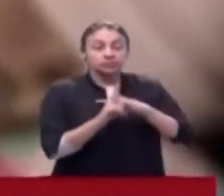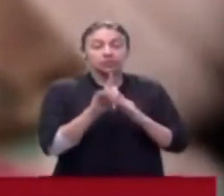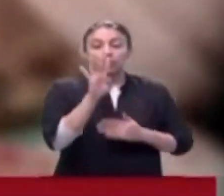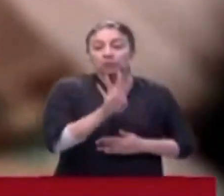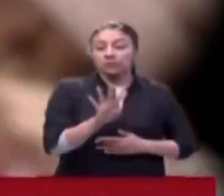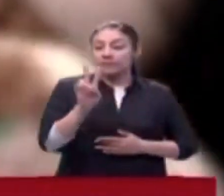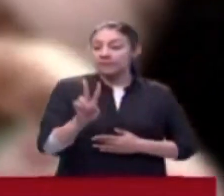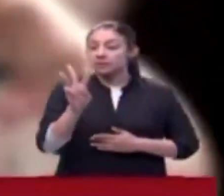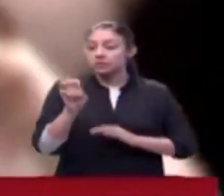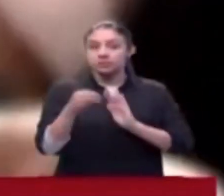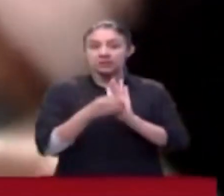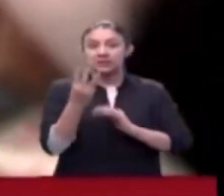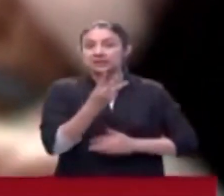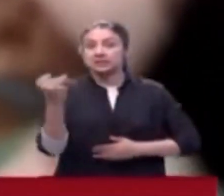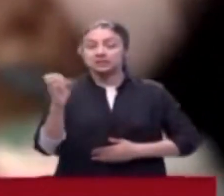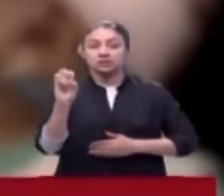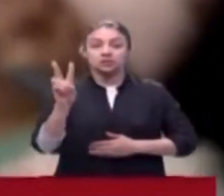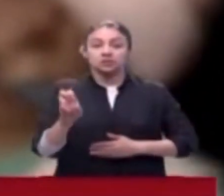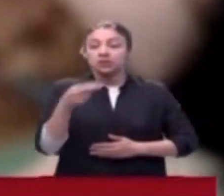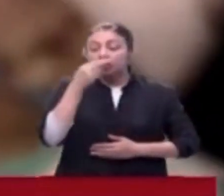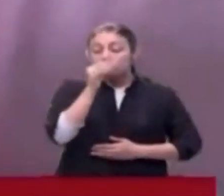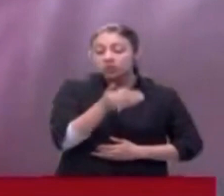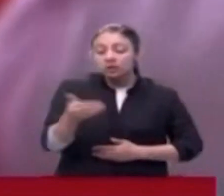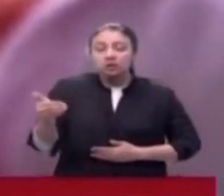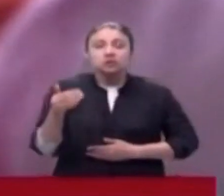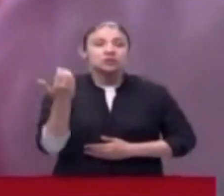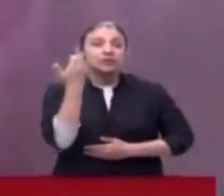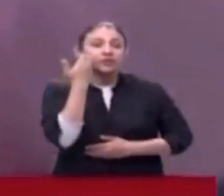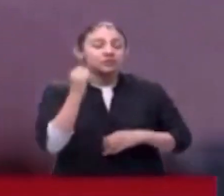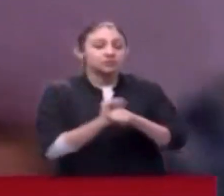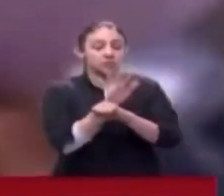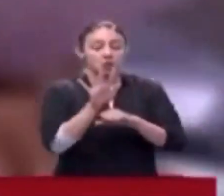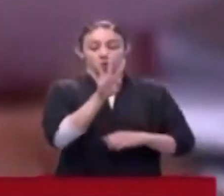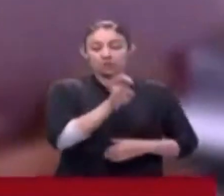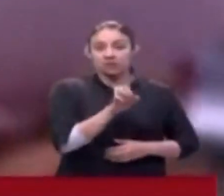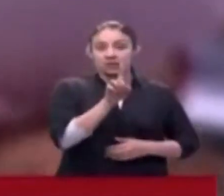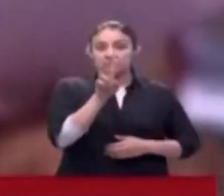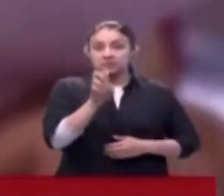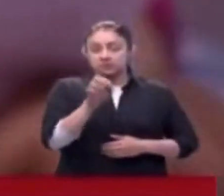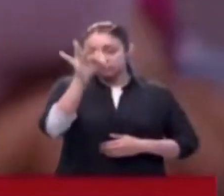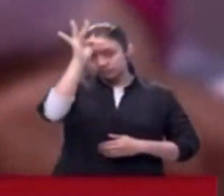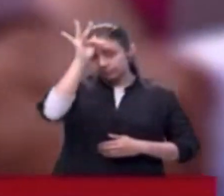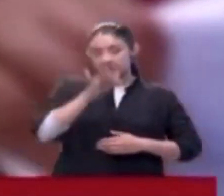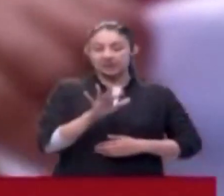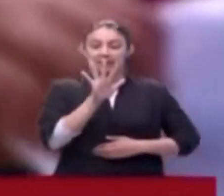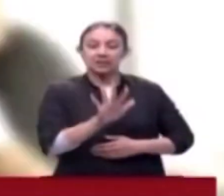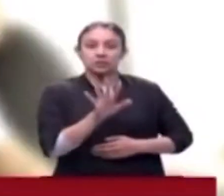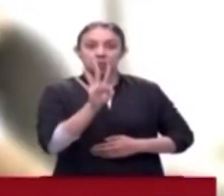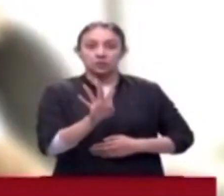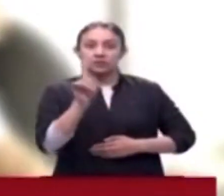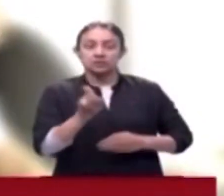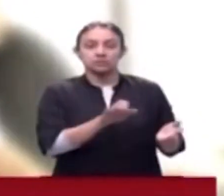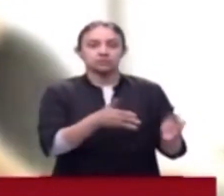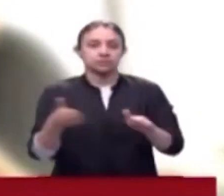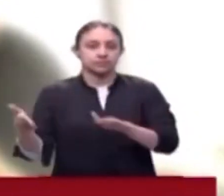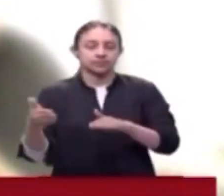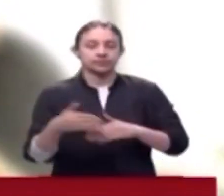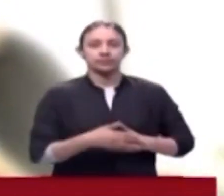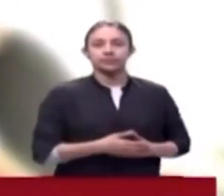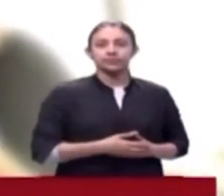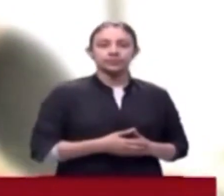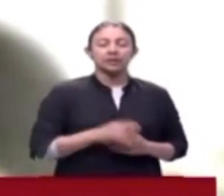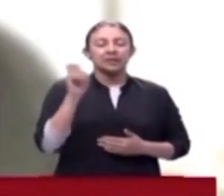428 mil 307 contagios de menores de edad, 917 hospitalizaciones y 546 muertes.